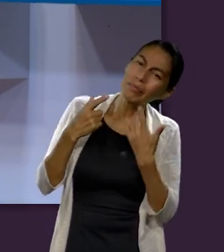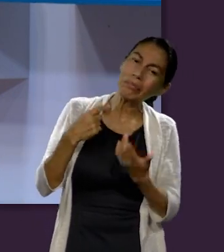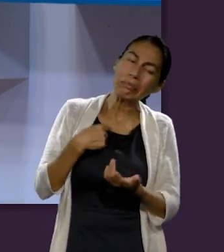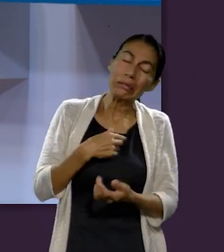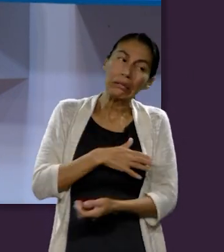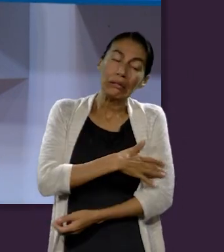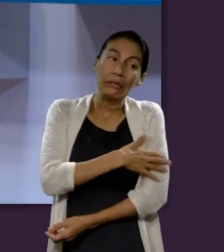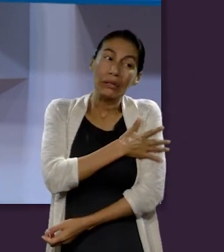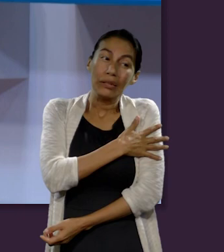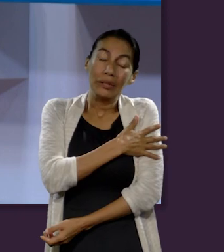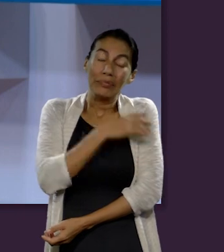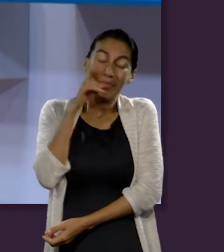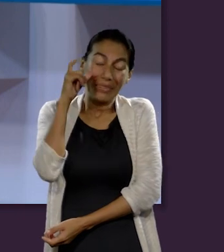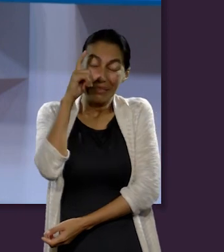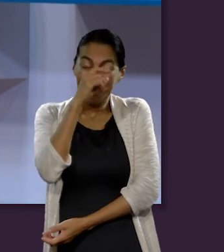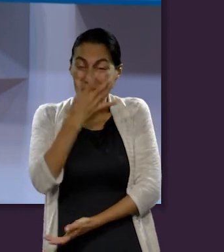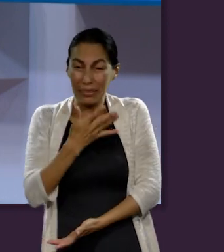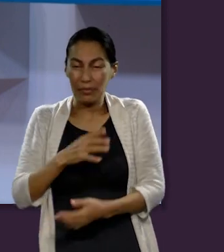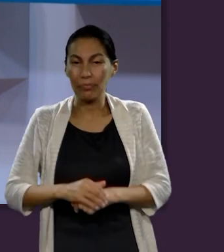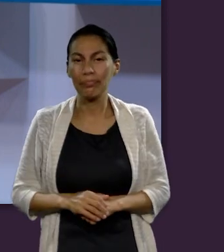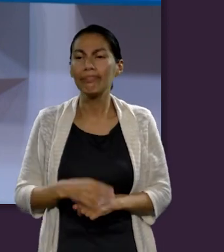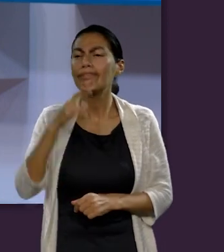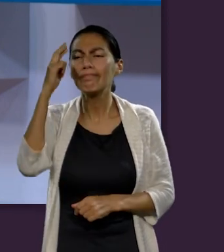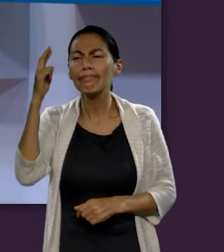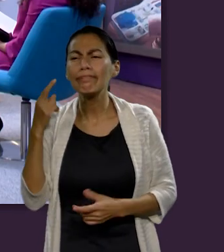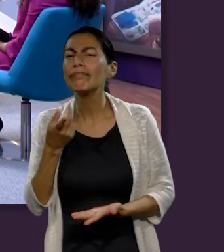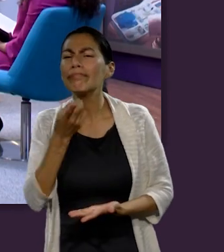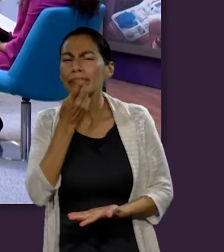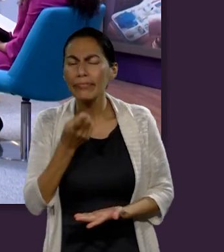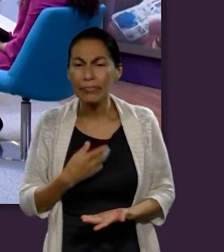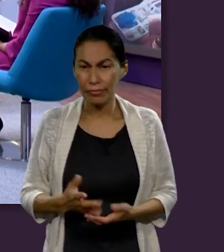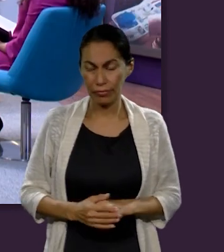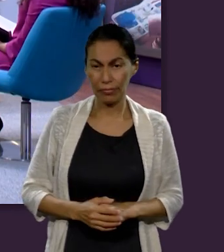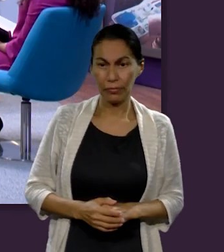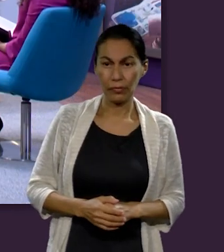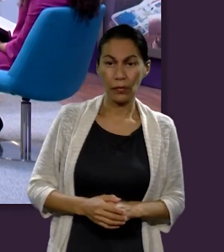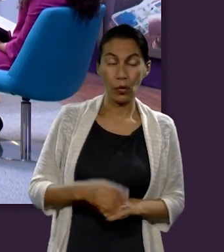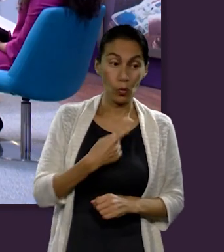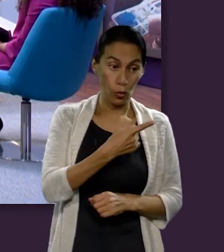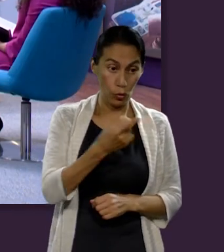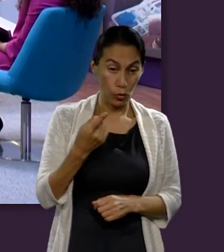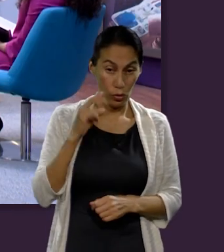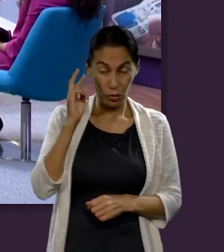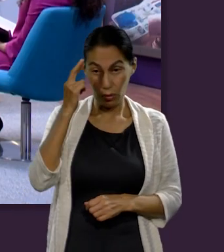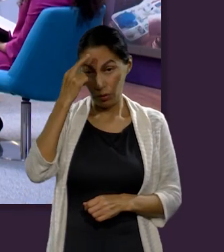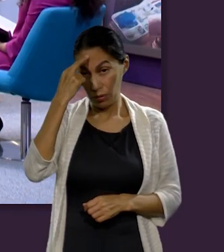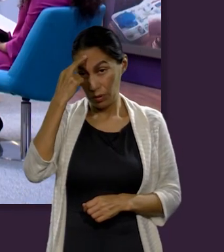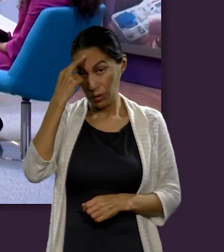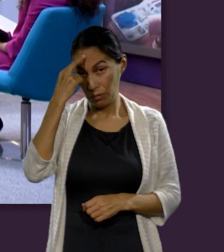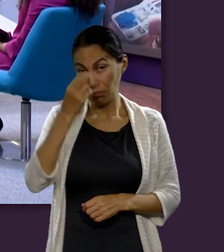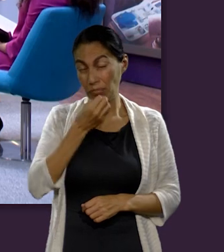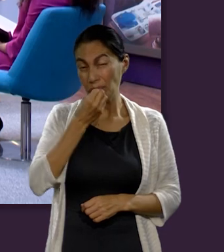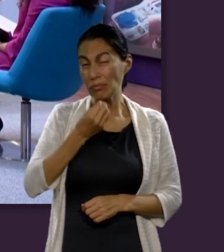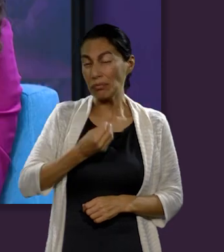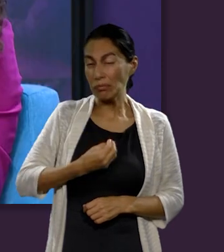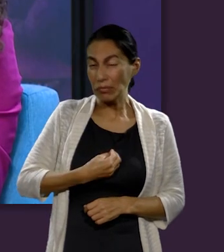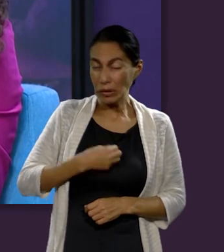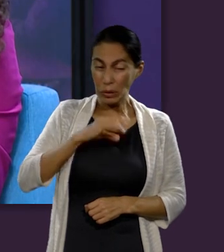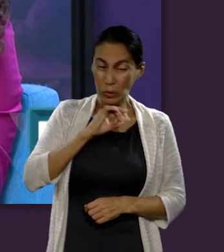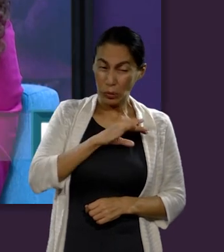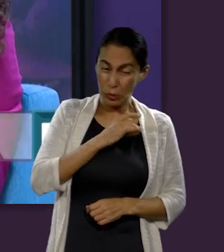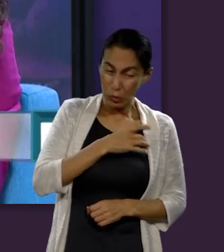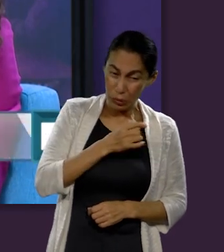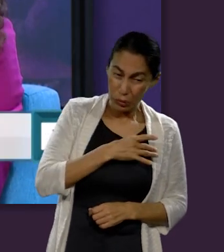me estremezco al pensar eso no puede ser Ruth ¿qué te gustaría aportar? tenemos que reconocer que desde el dolor